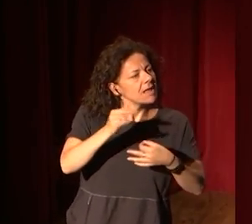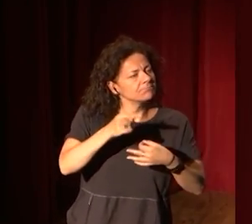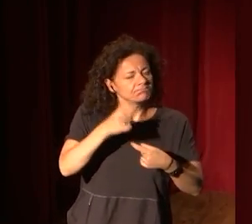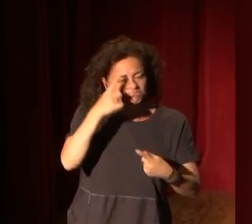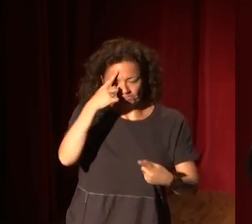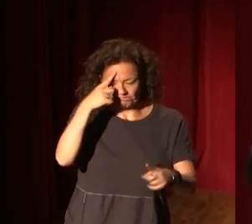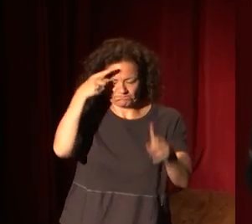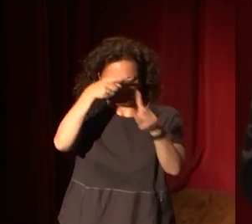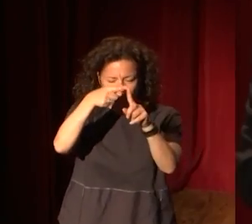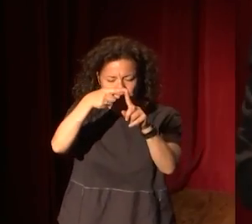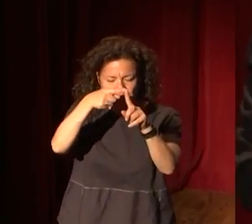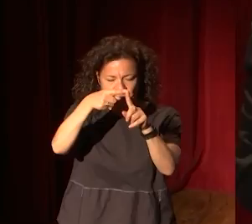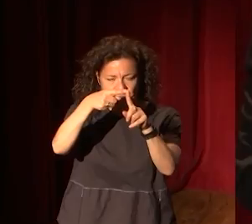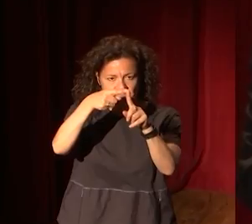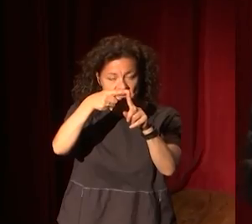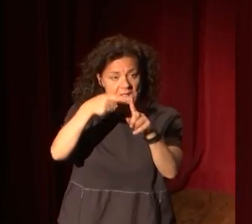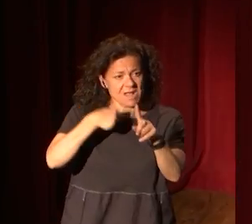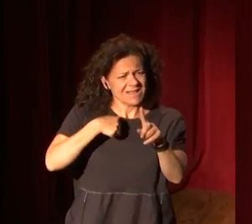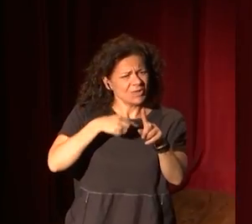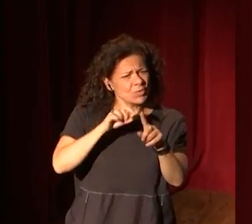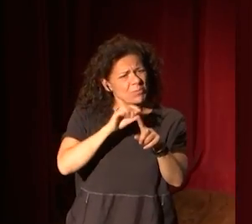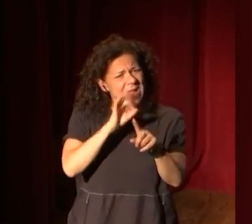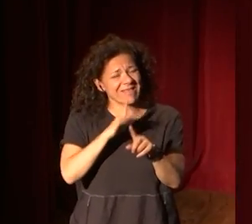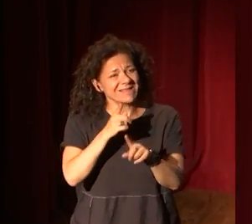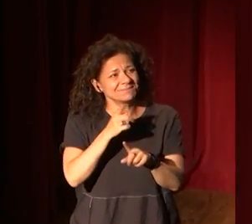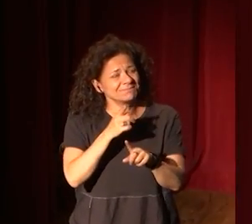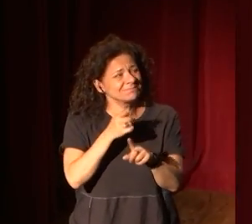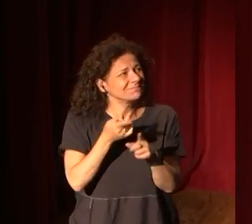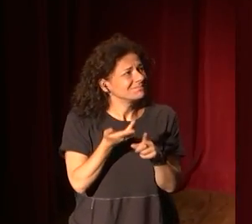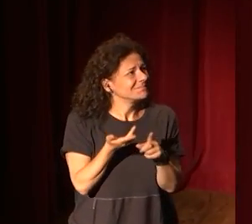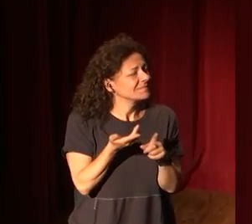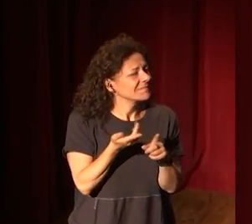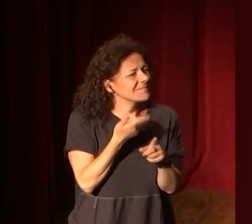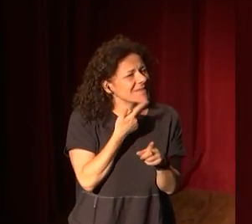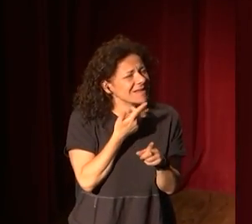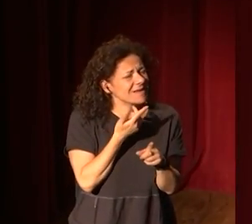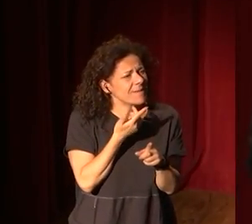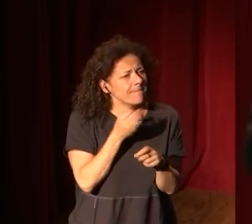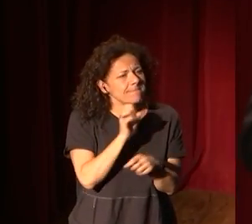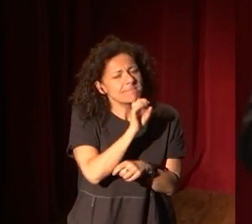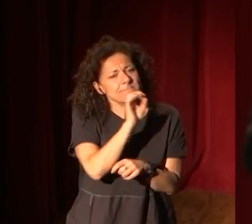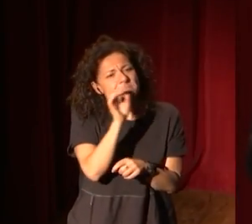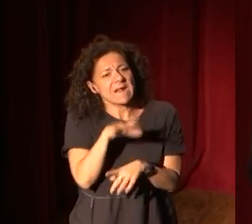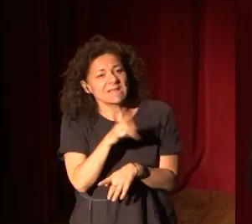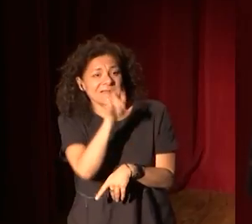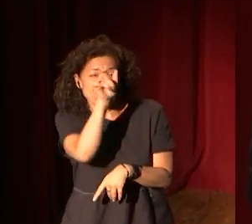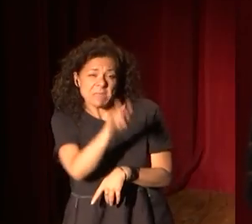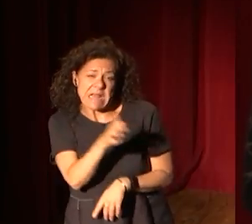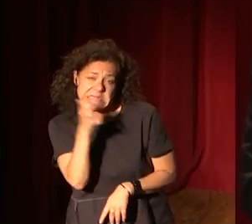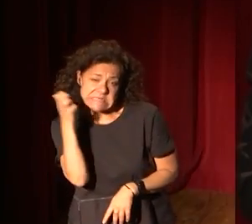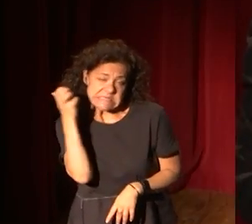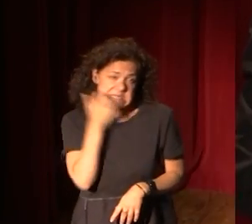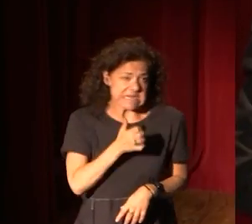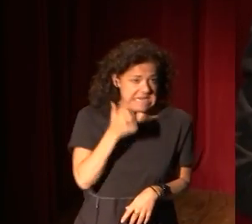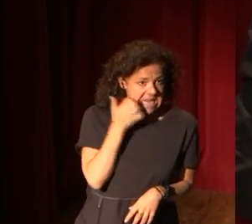idea de que eres como el pequeño, voy a decir, Sheldon Cooper de